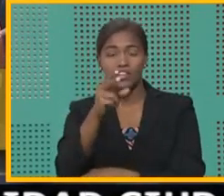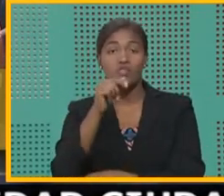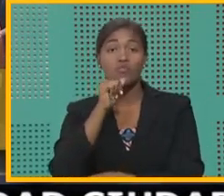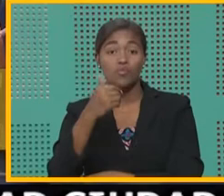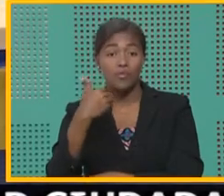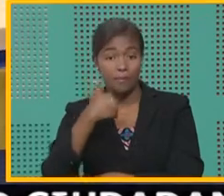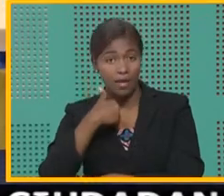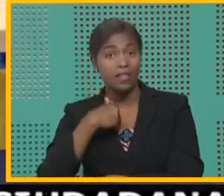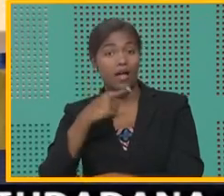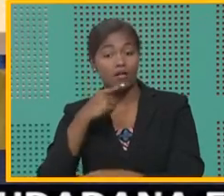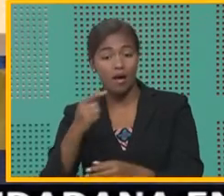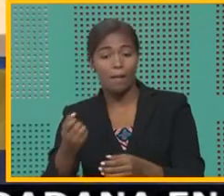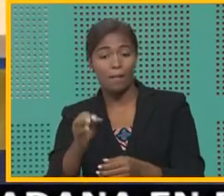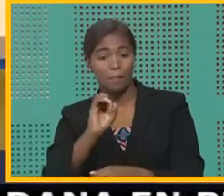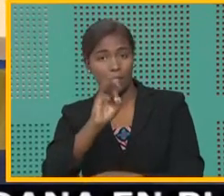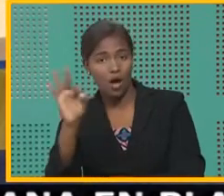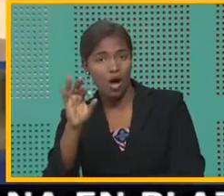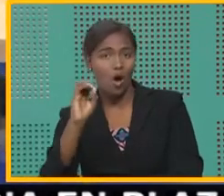enciende.